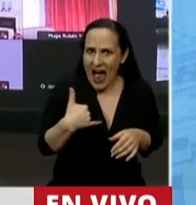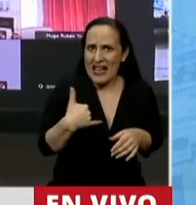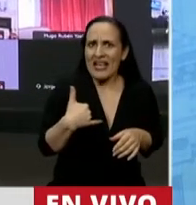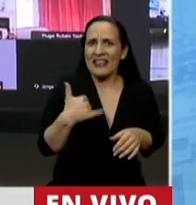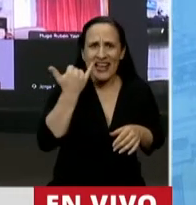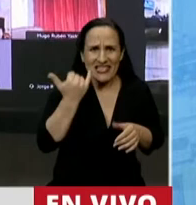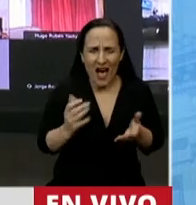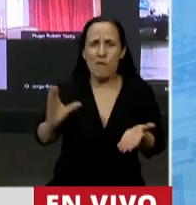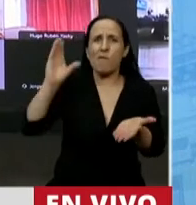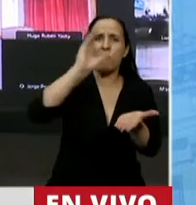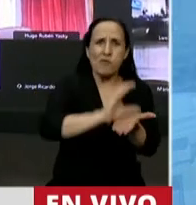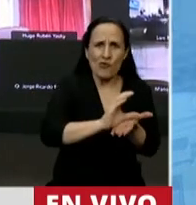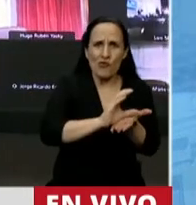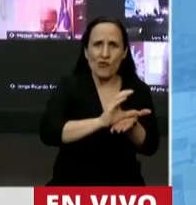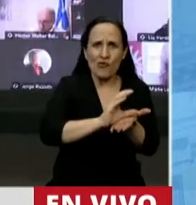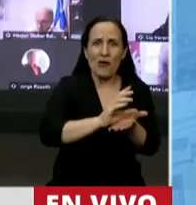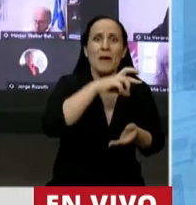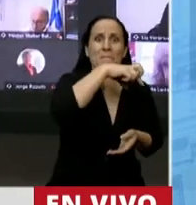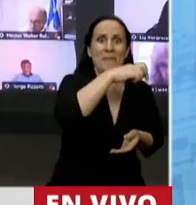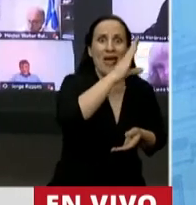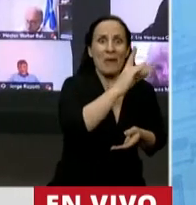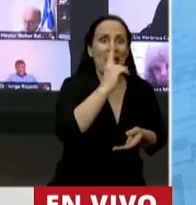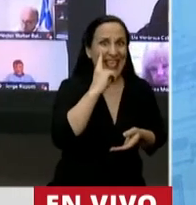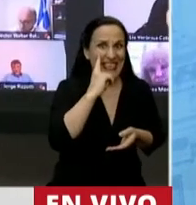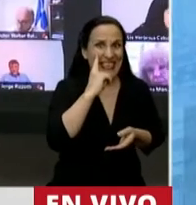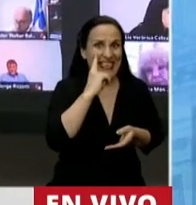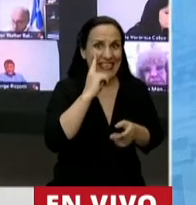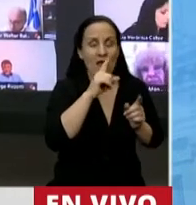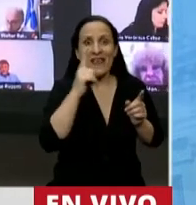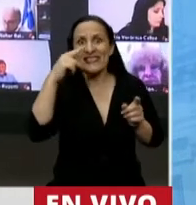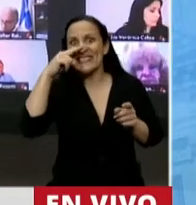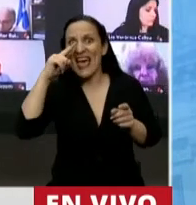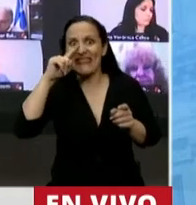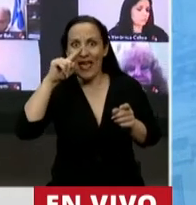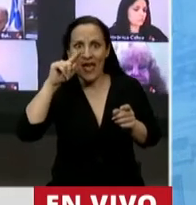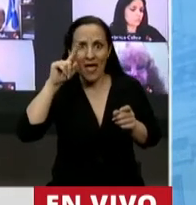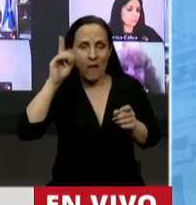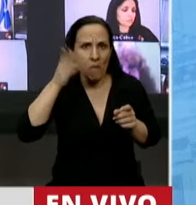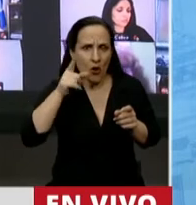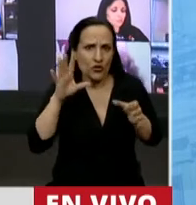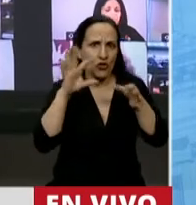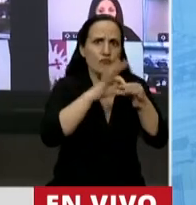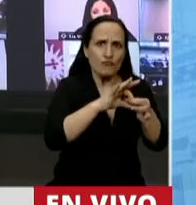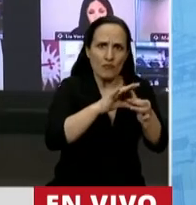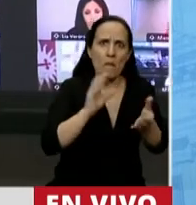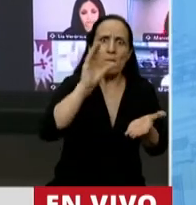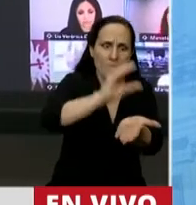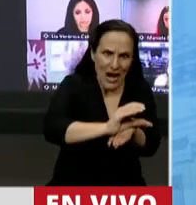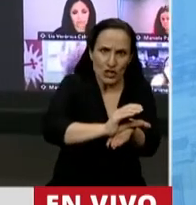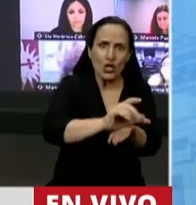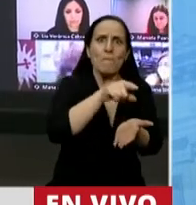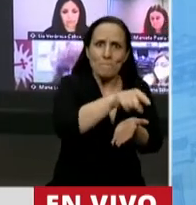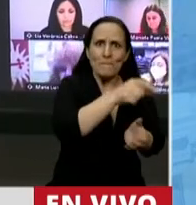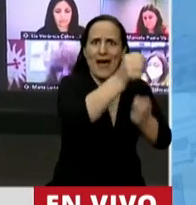casi 7 puntos del PBI en relación al sostenimiento de las empresas,